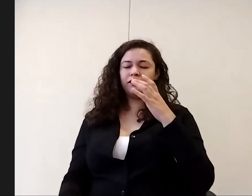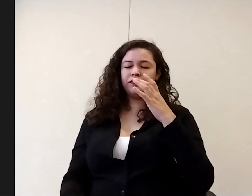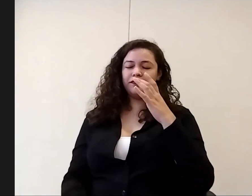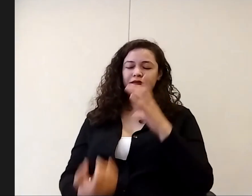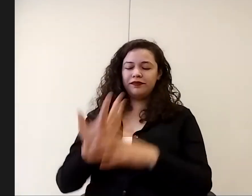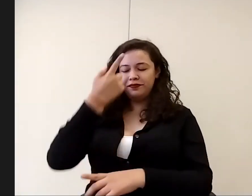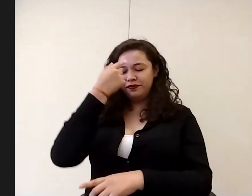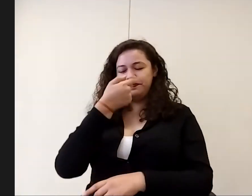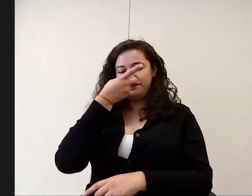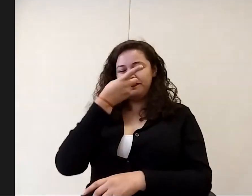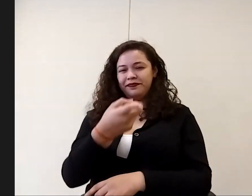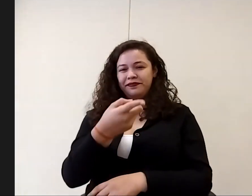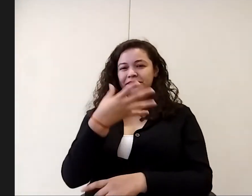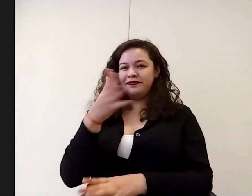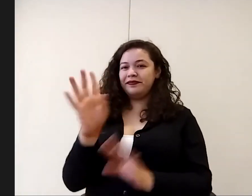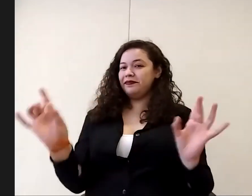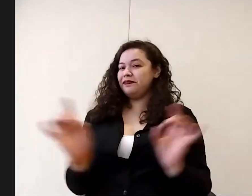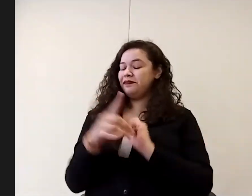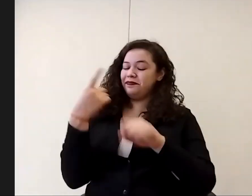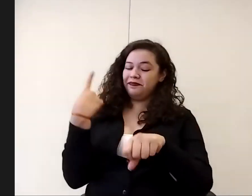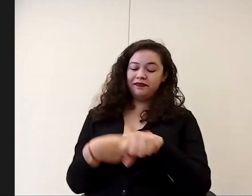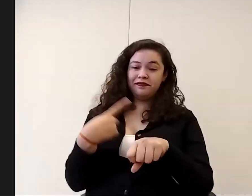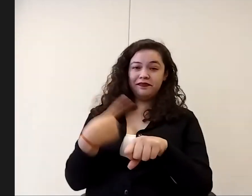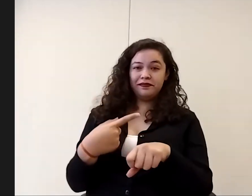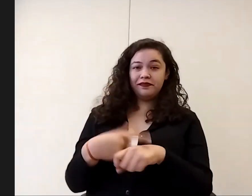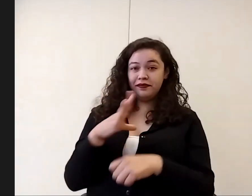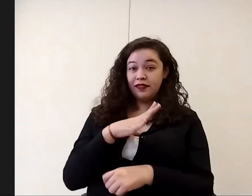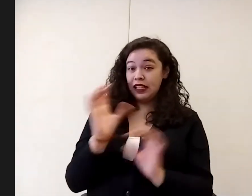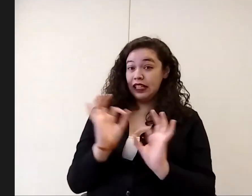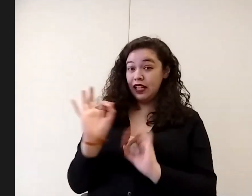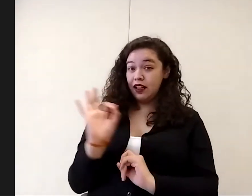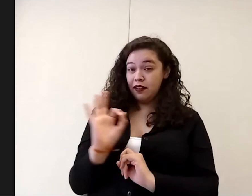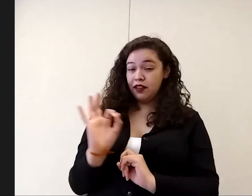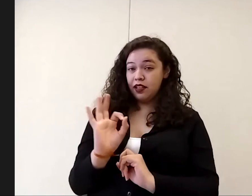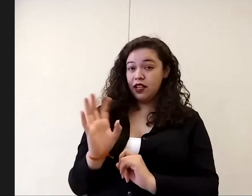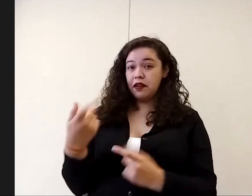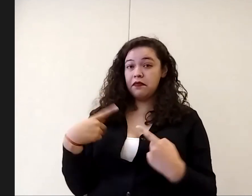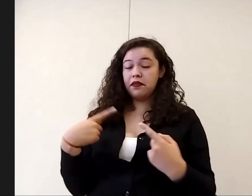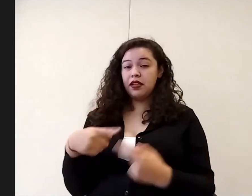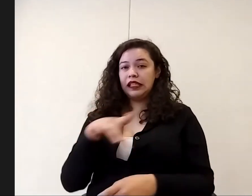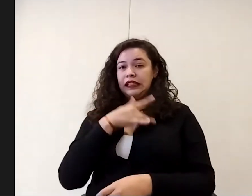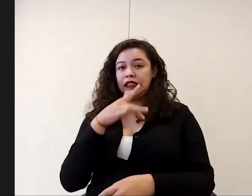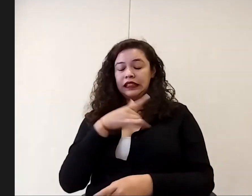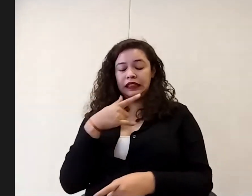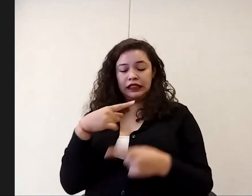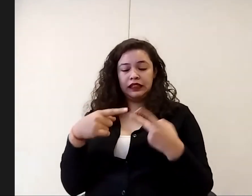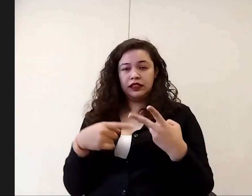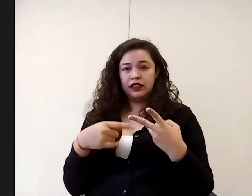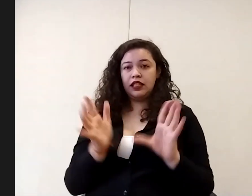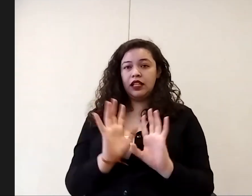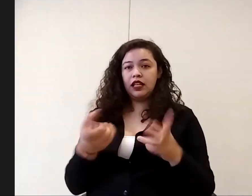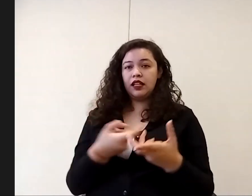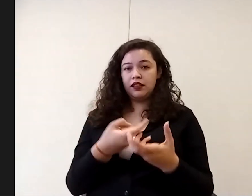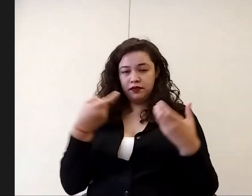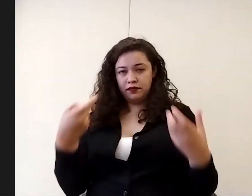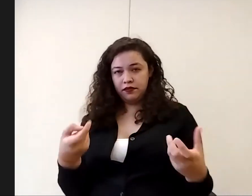indicación es ante un caso sospechoso que sea una persona con síntomas se aísla en ese